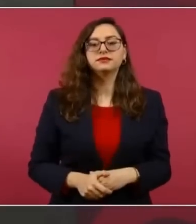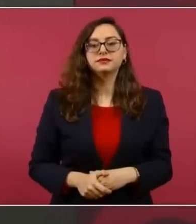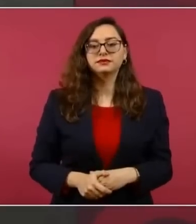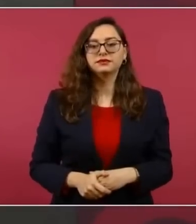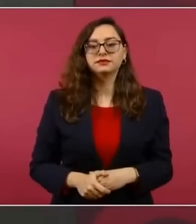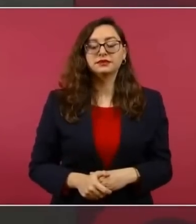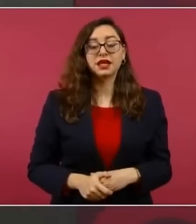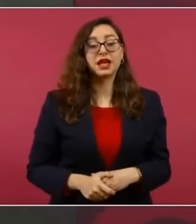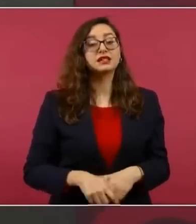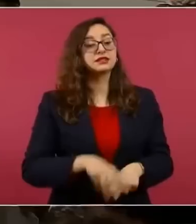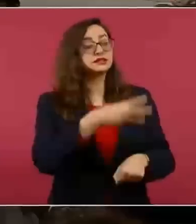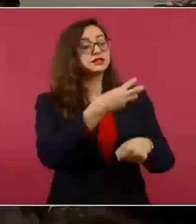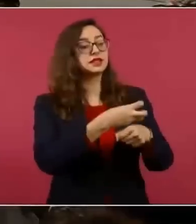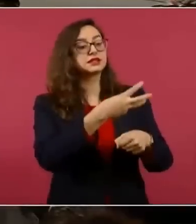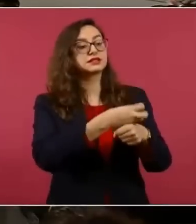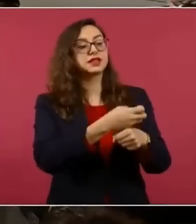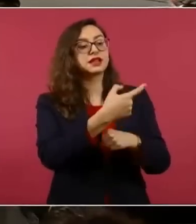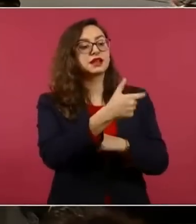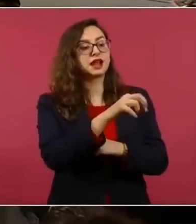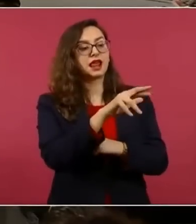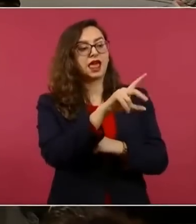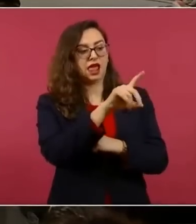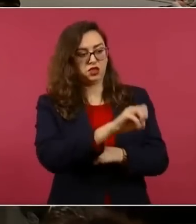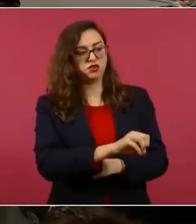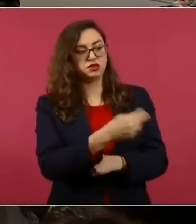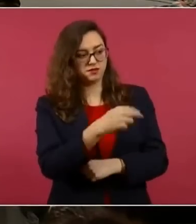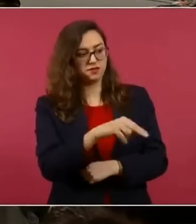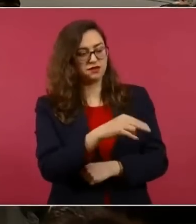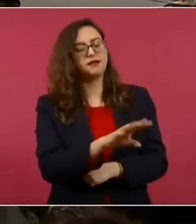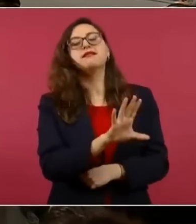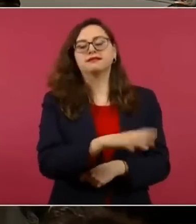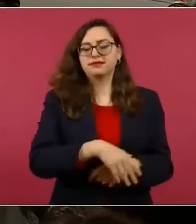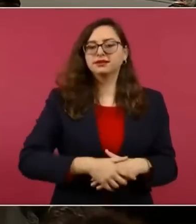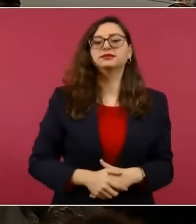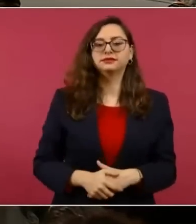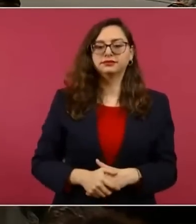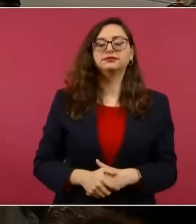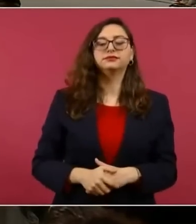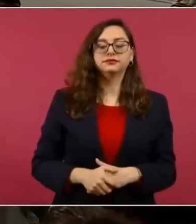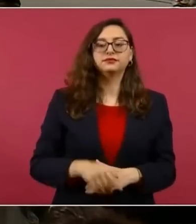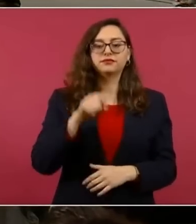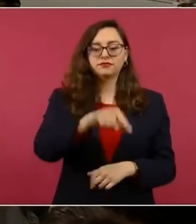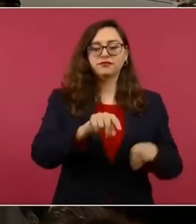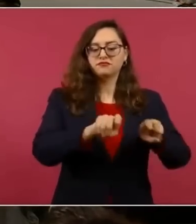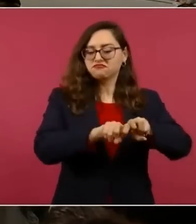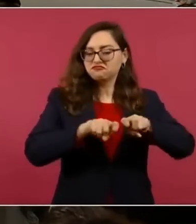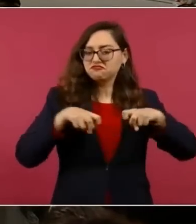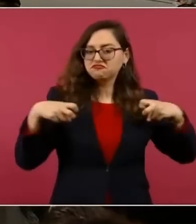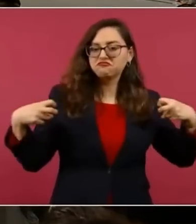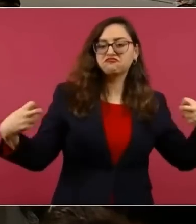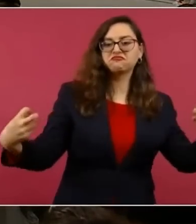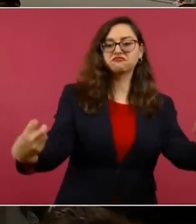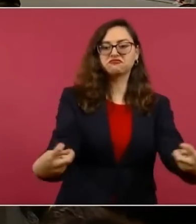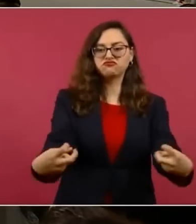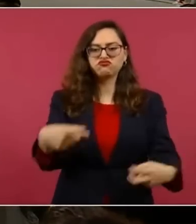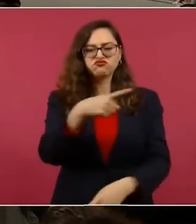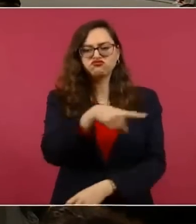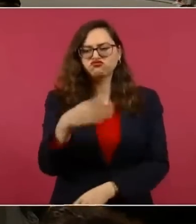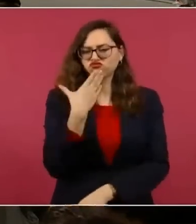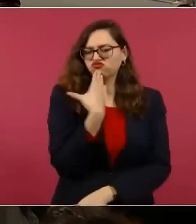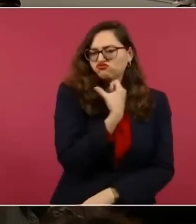a tercer grado, se reúnen todos los analistas